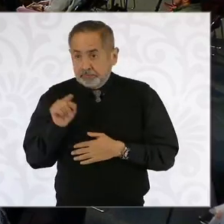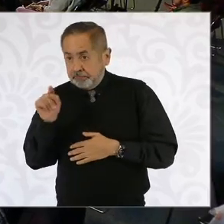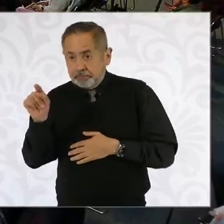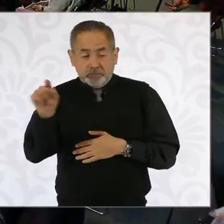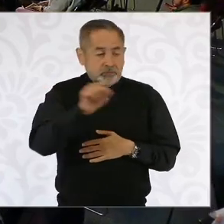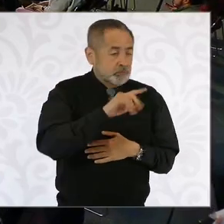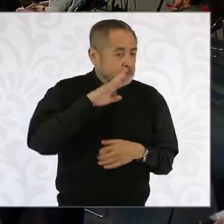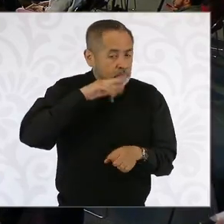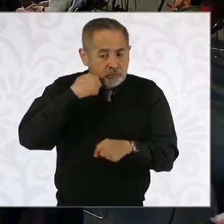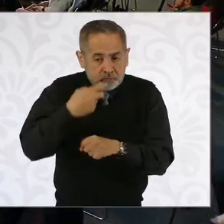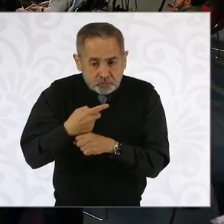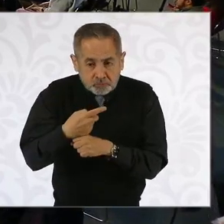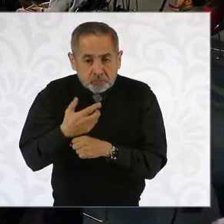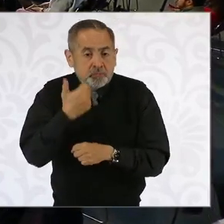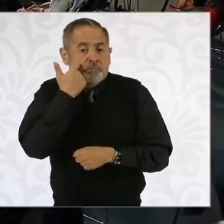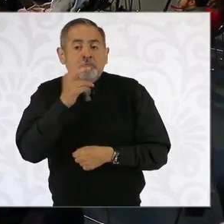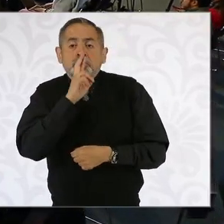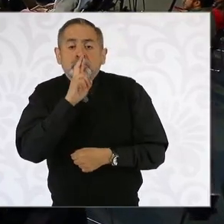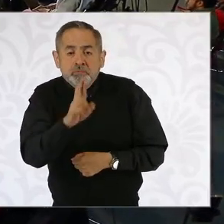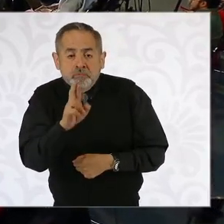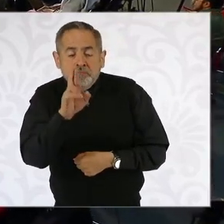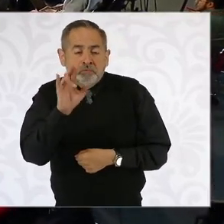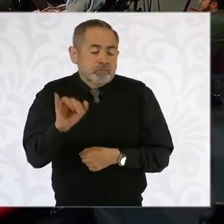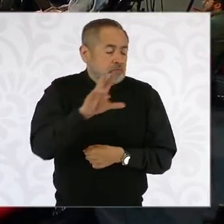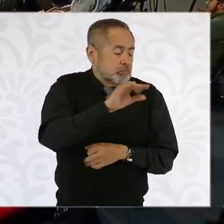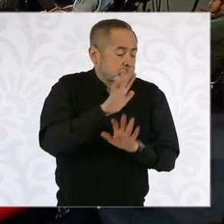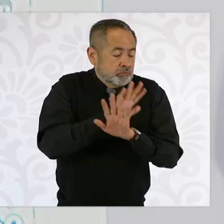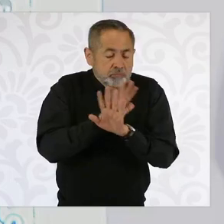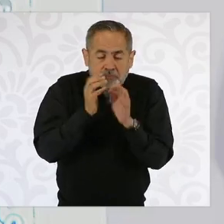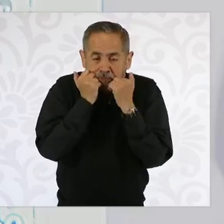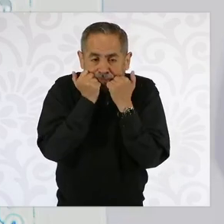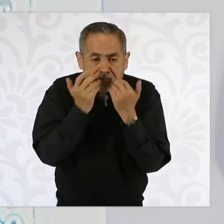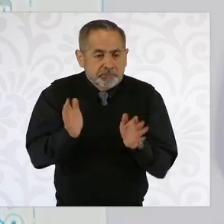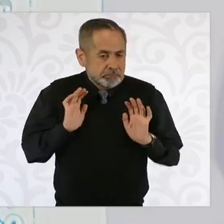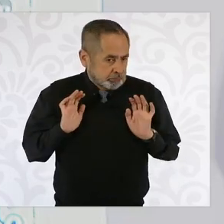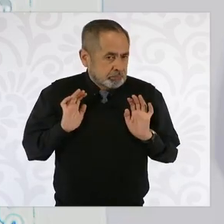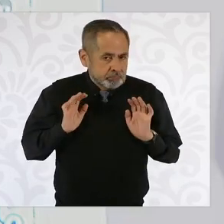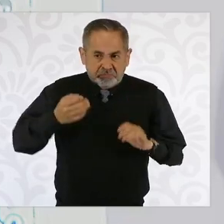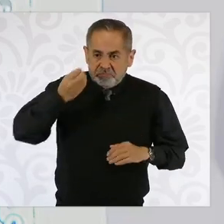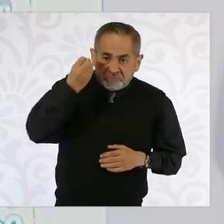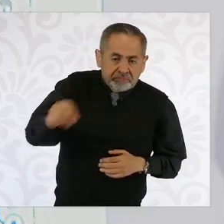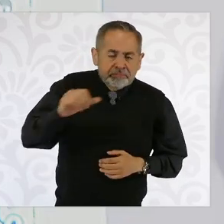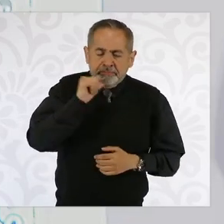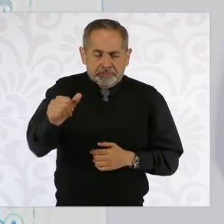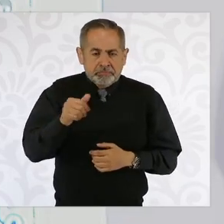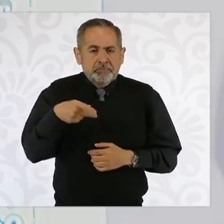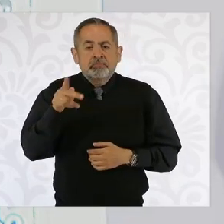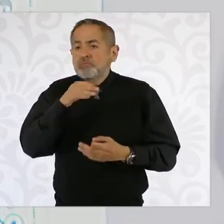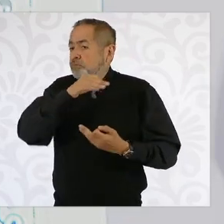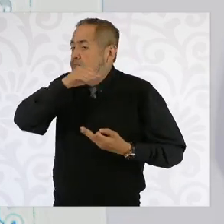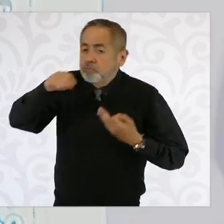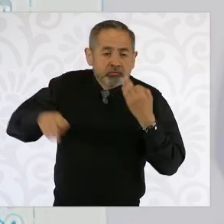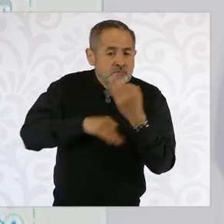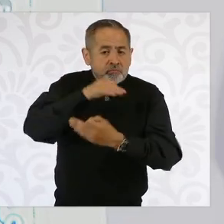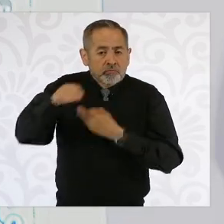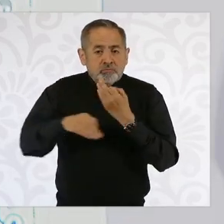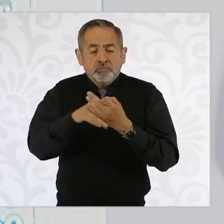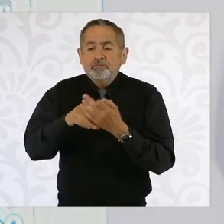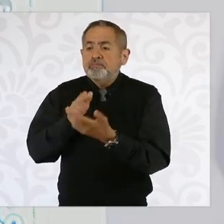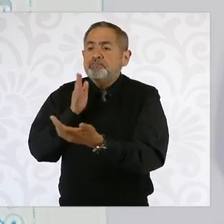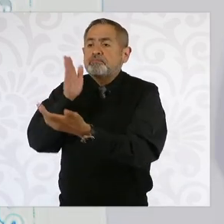contestar al cuestionario, no es obligatorio. De todas maneras, todas y todos van a recibir la visita.